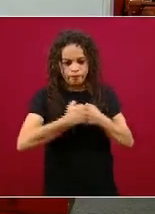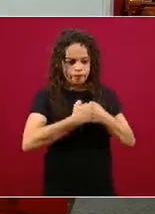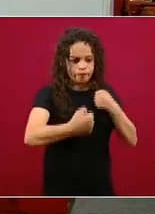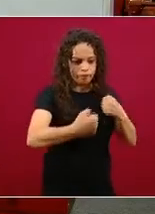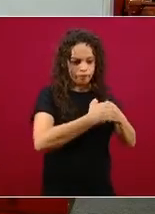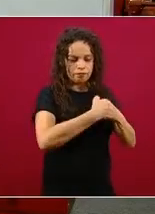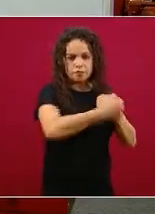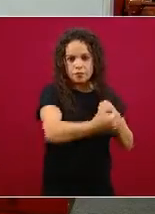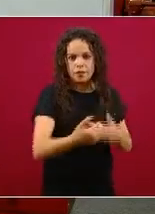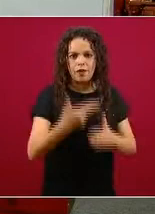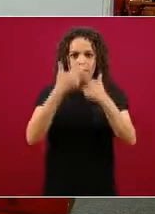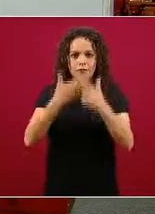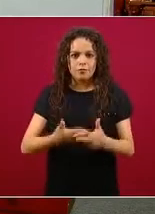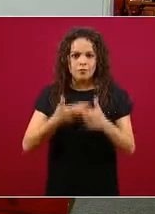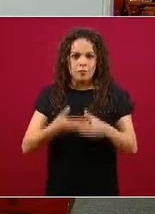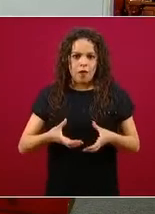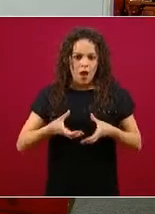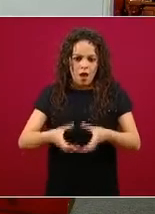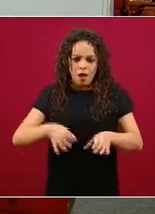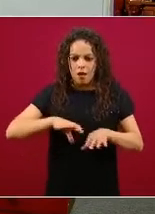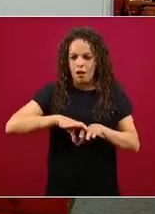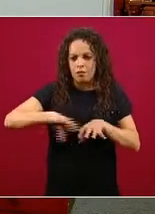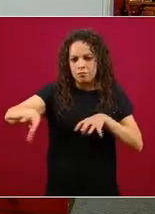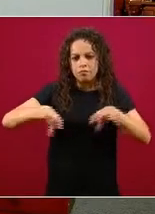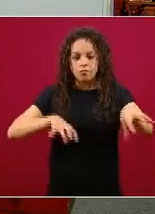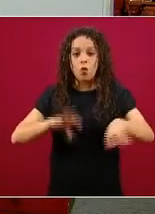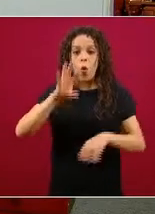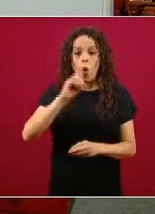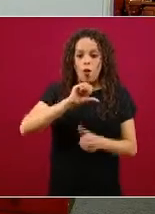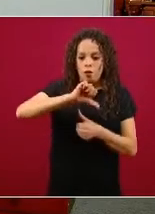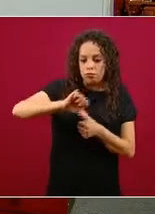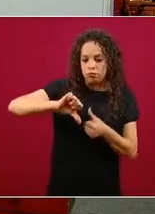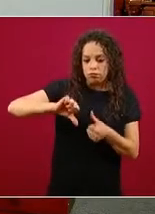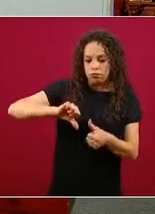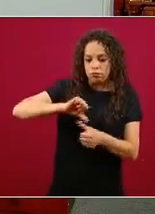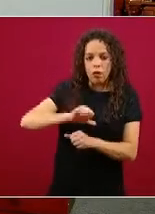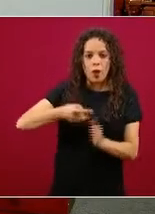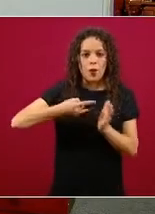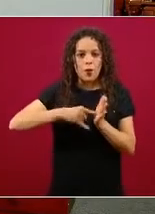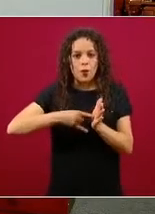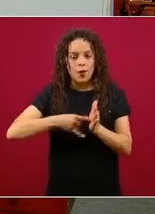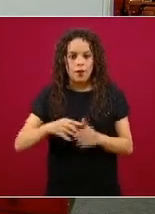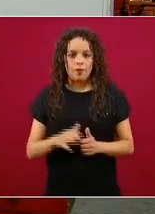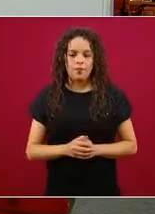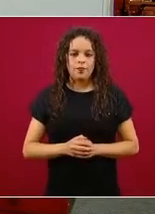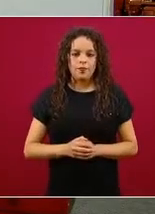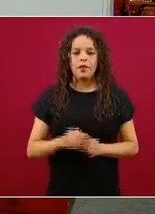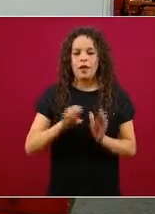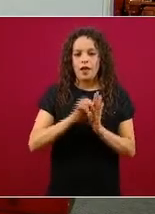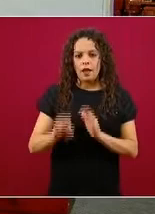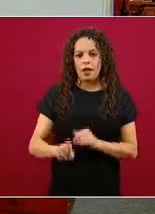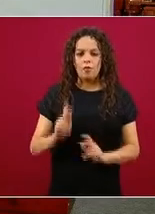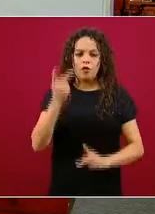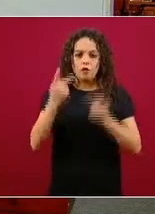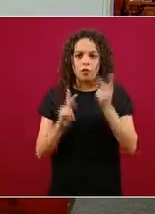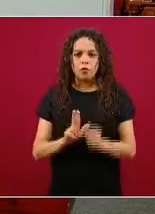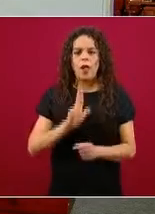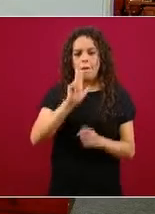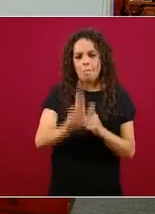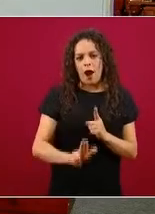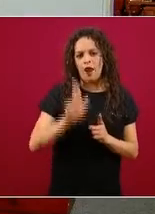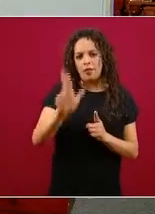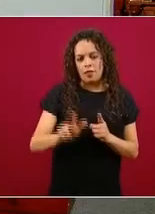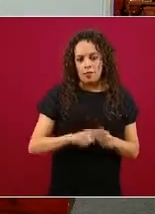o alternando horarios las verduras los martes el pollo los miércoles